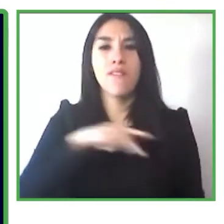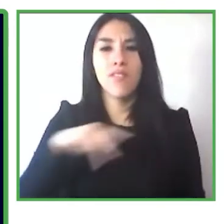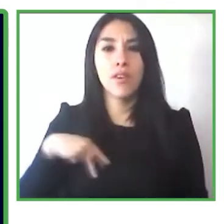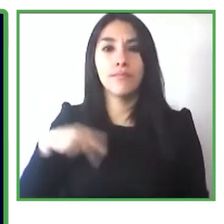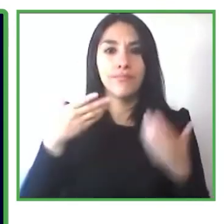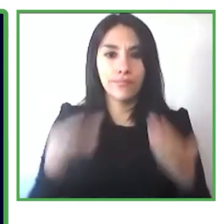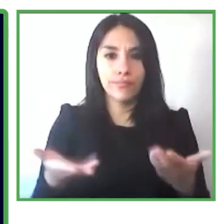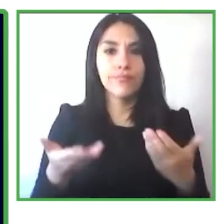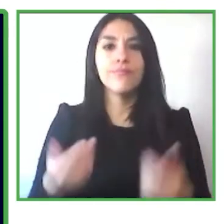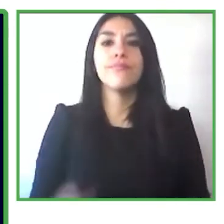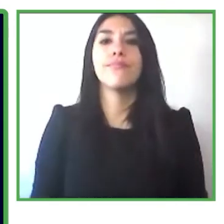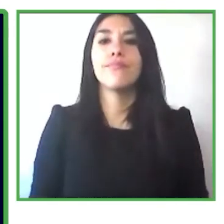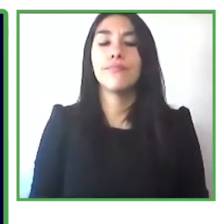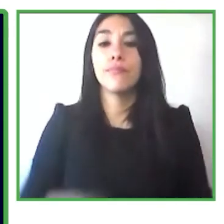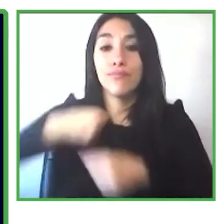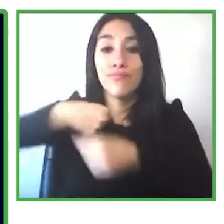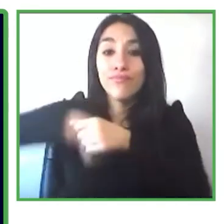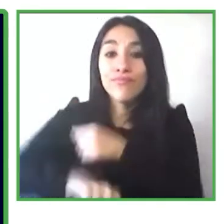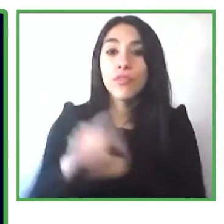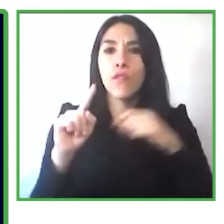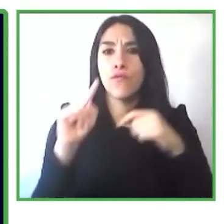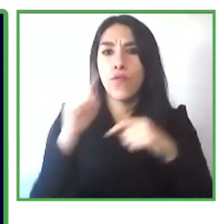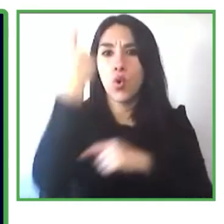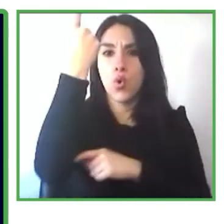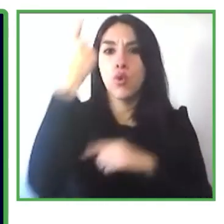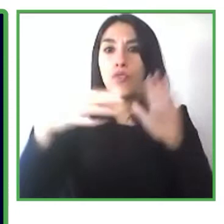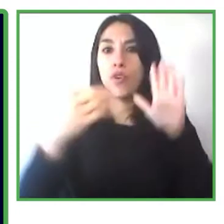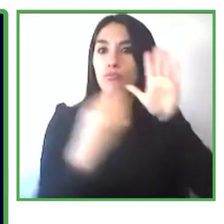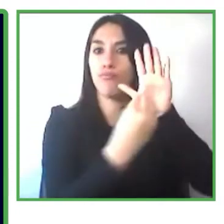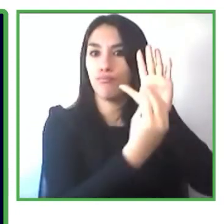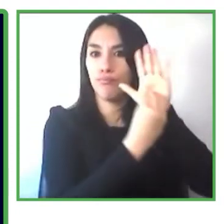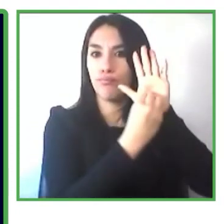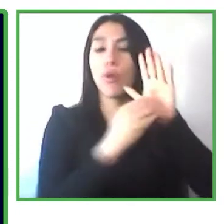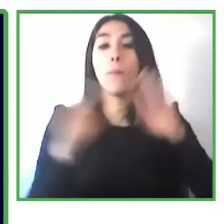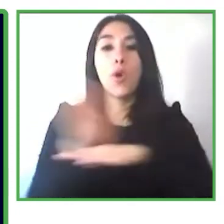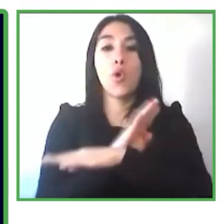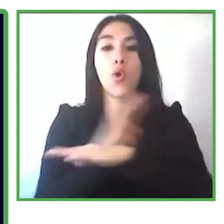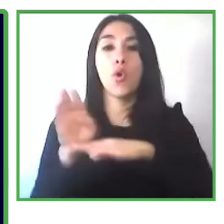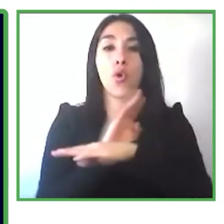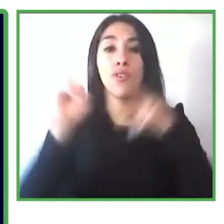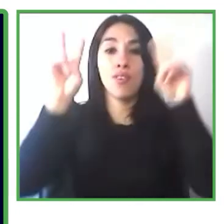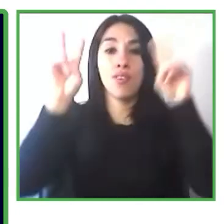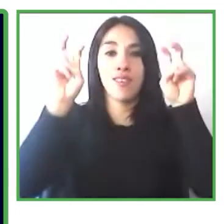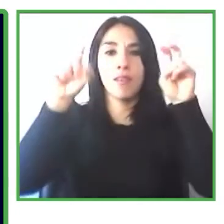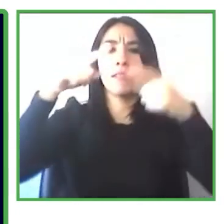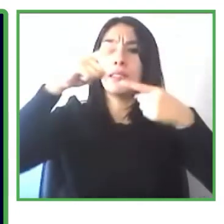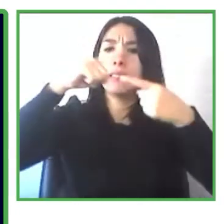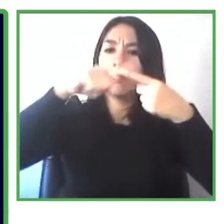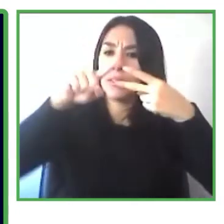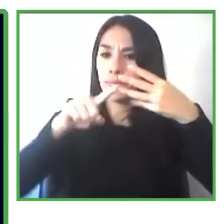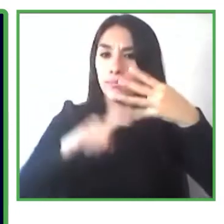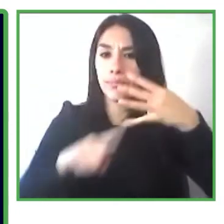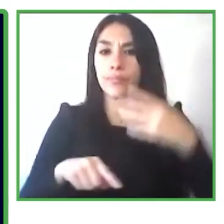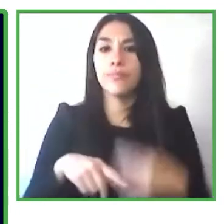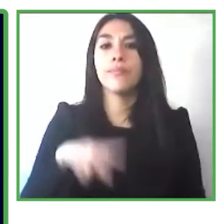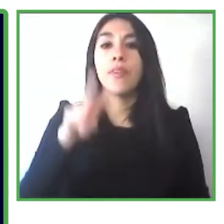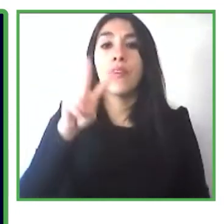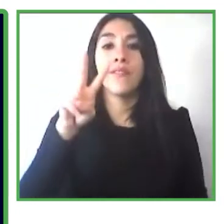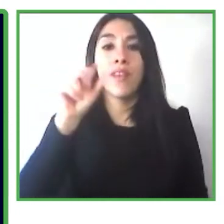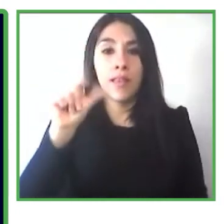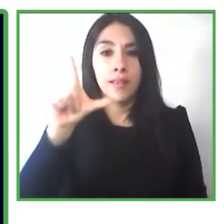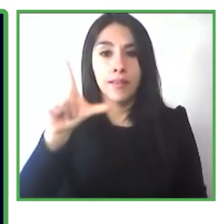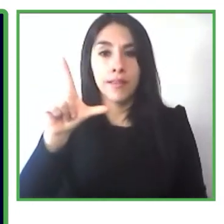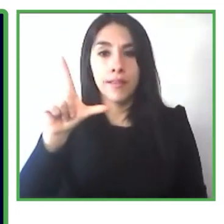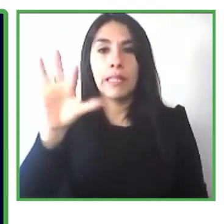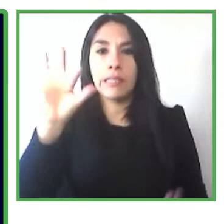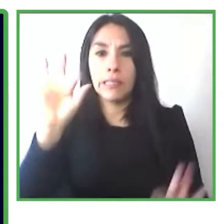un sistema de evaluación de 37 indicadores en 5 dimensiones o categorías que ofrece una hoja de